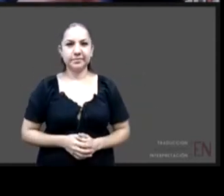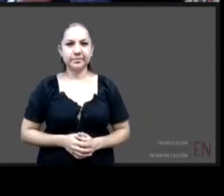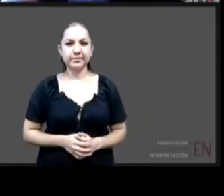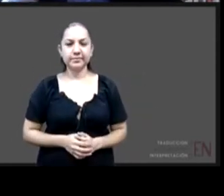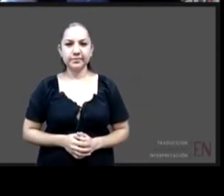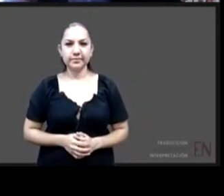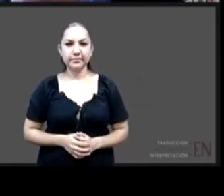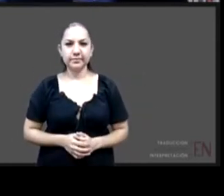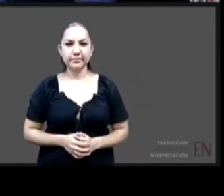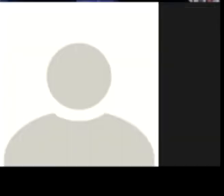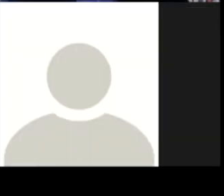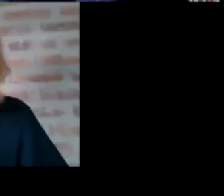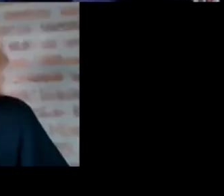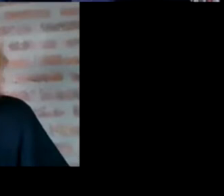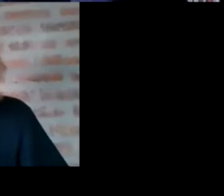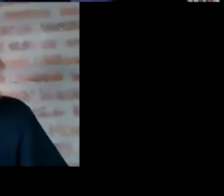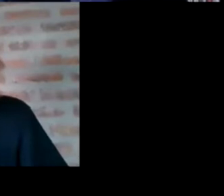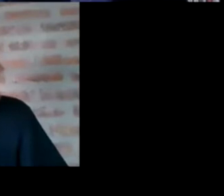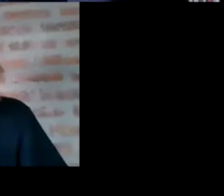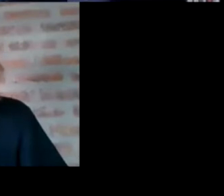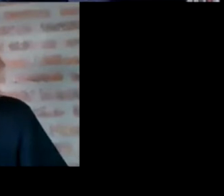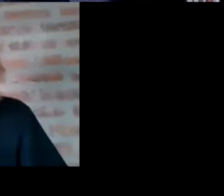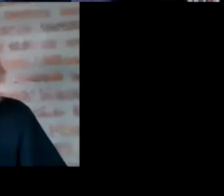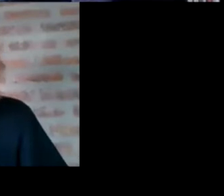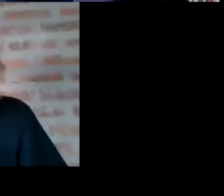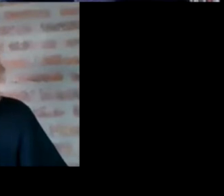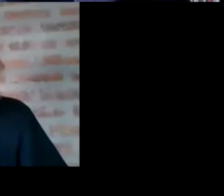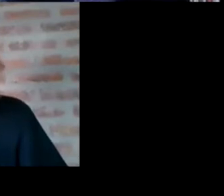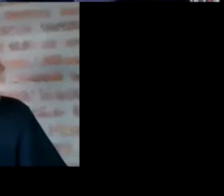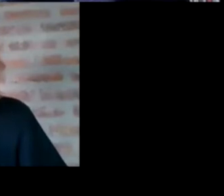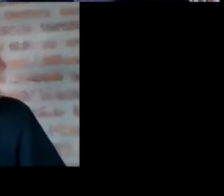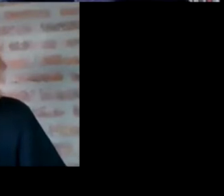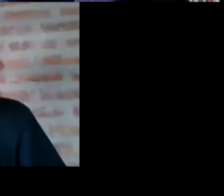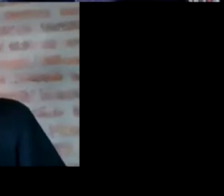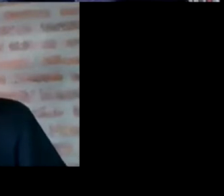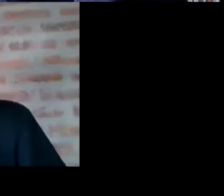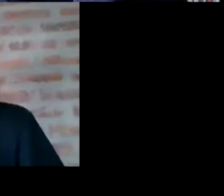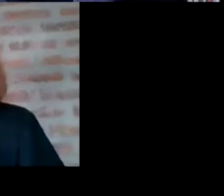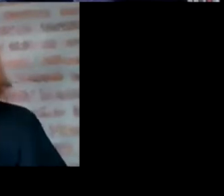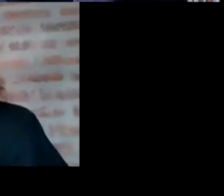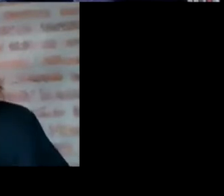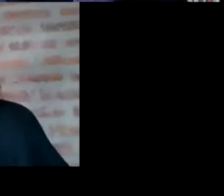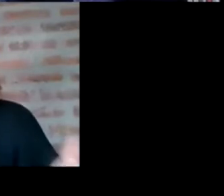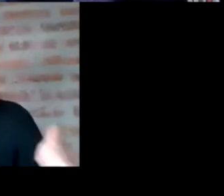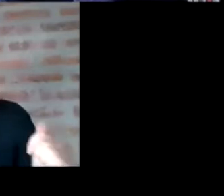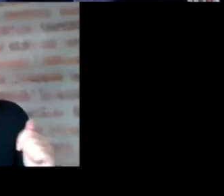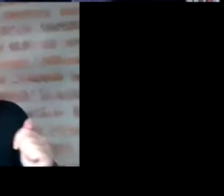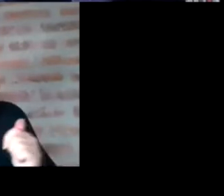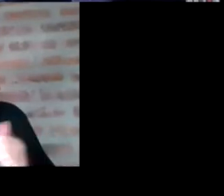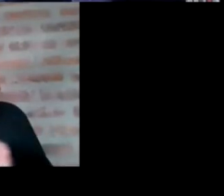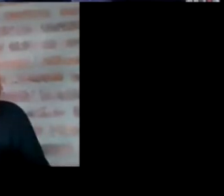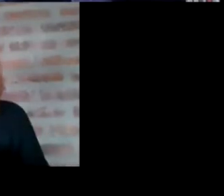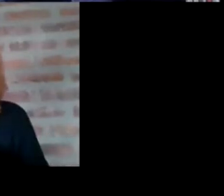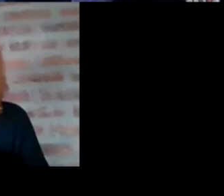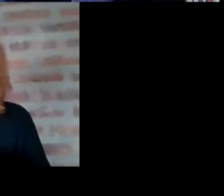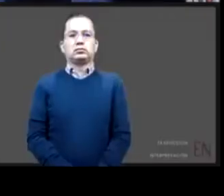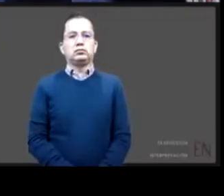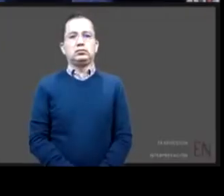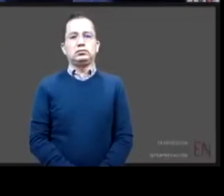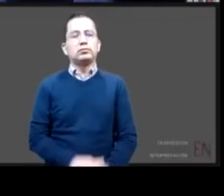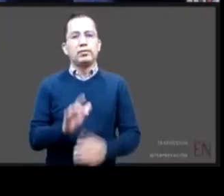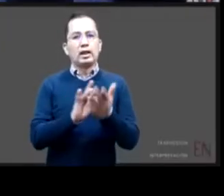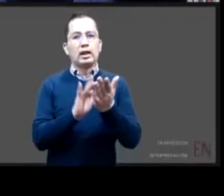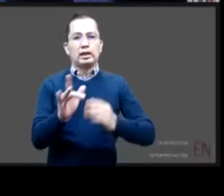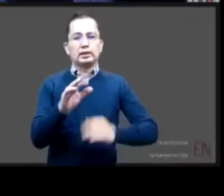Gracias, Matilde, por esta introducción. Creo que bien dices que estamos en un proceso de inicio